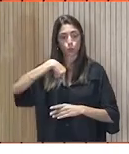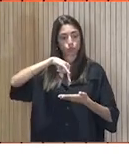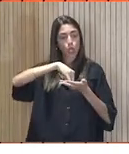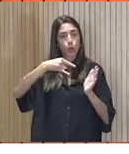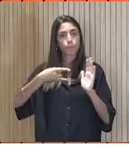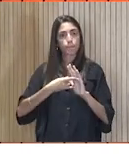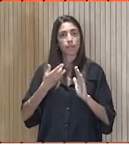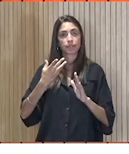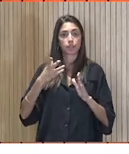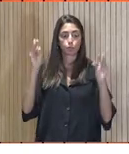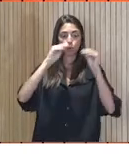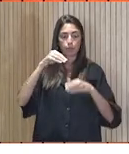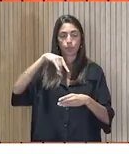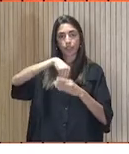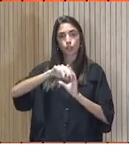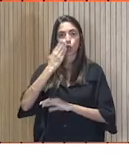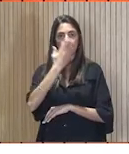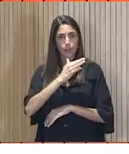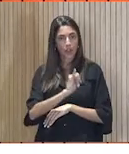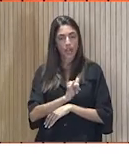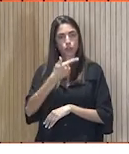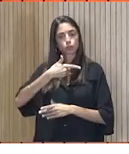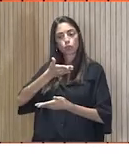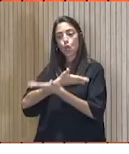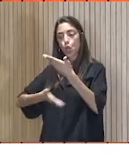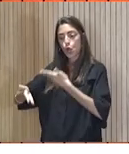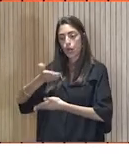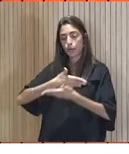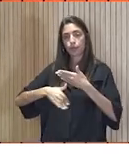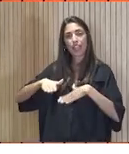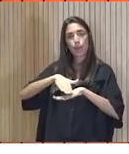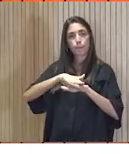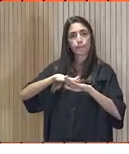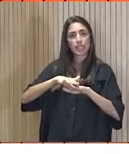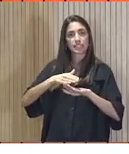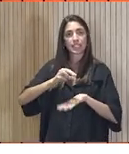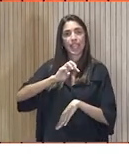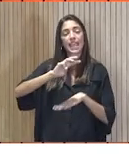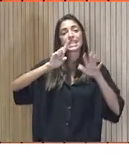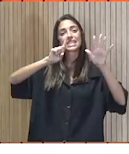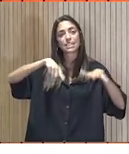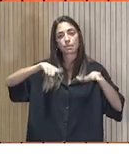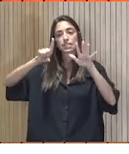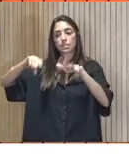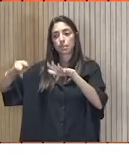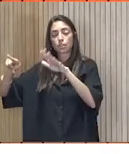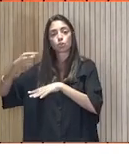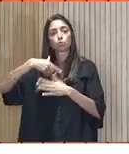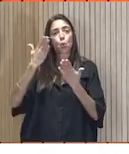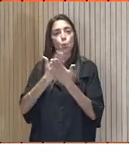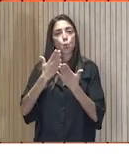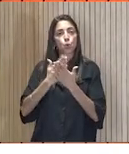colegios. Pues colaboramos sobre la base de que cada semestre hacemos un curso de tres días en